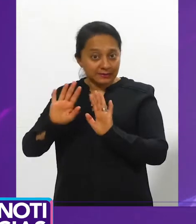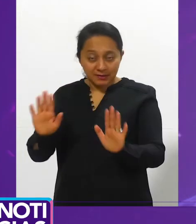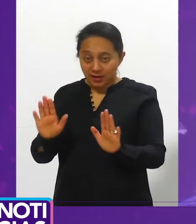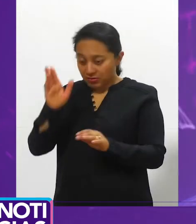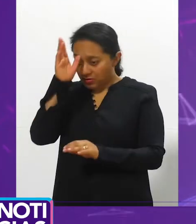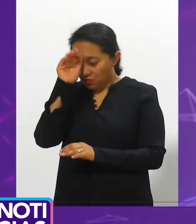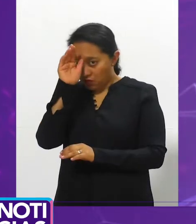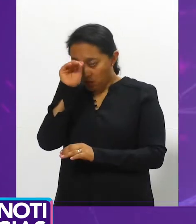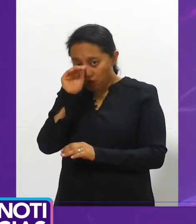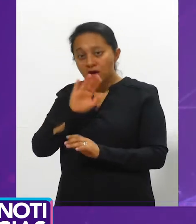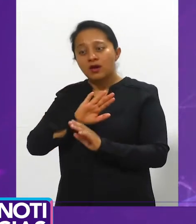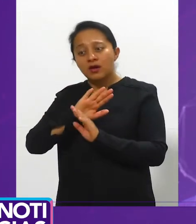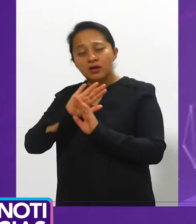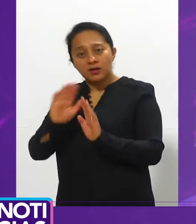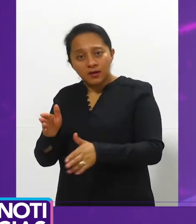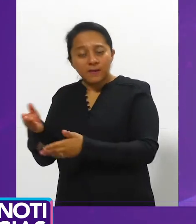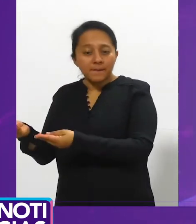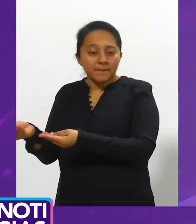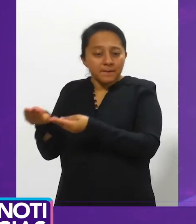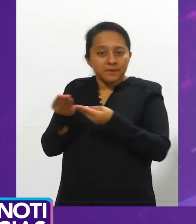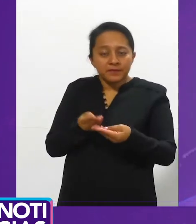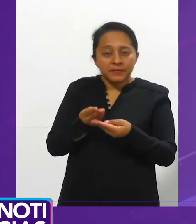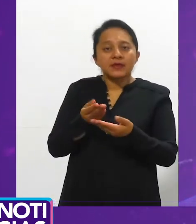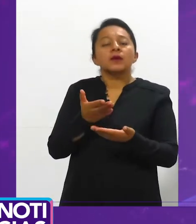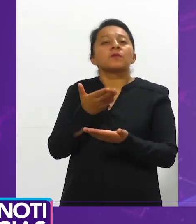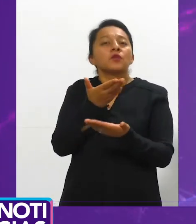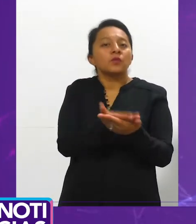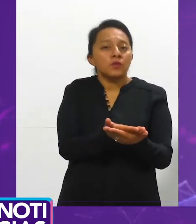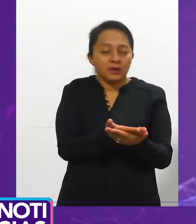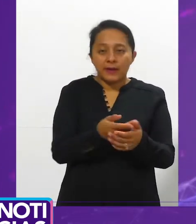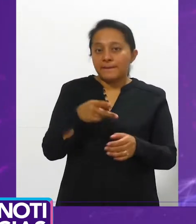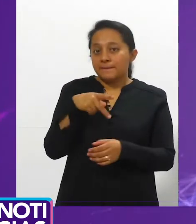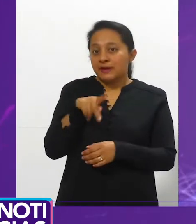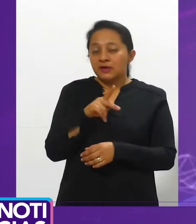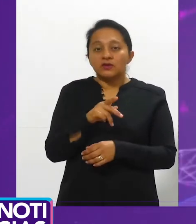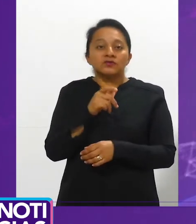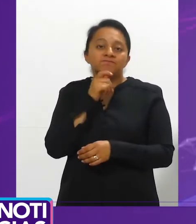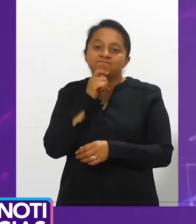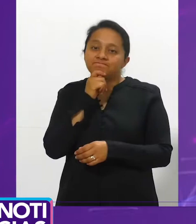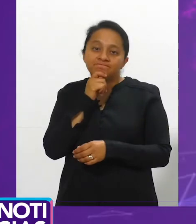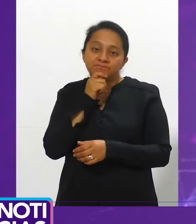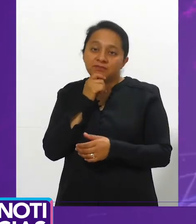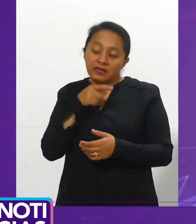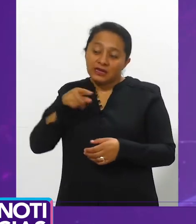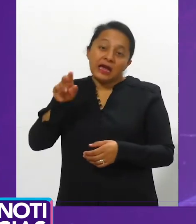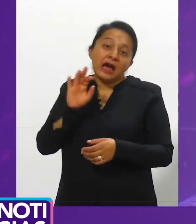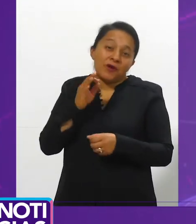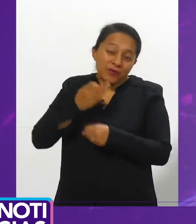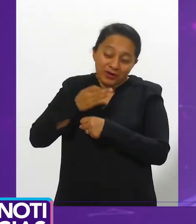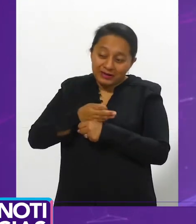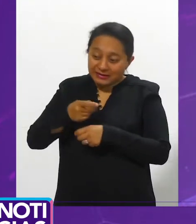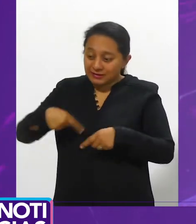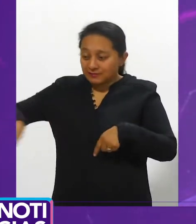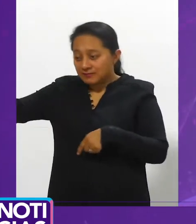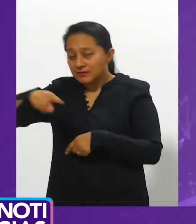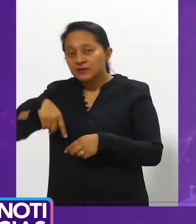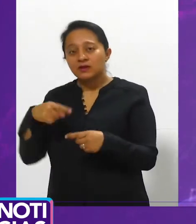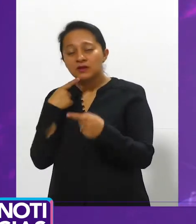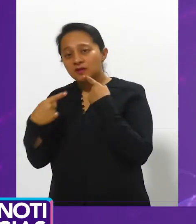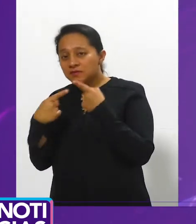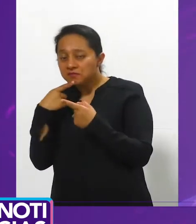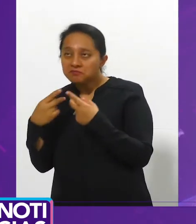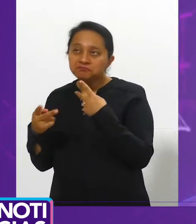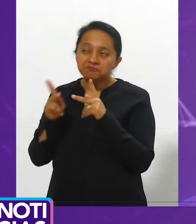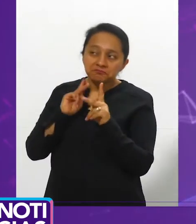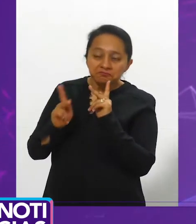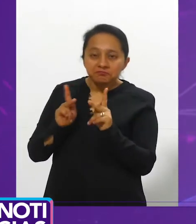realizar la propuesta, ¿no? Ahorita está en esta parte del consenso de las